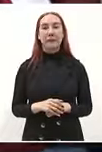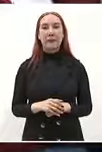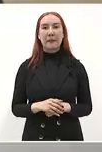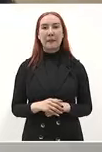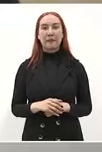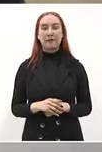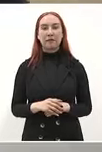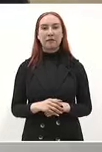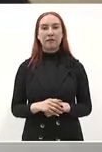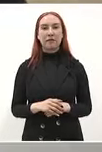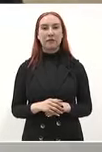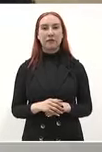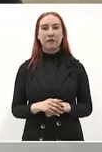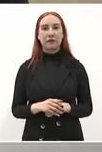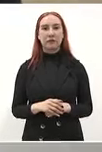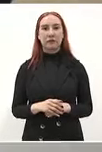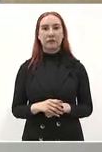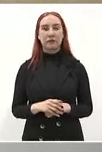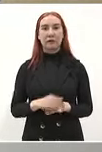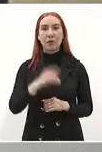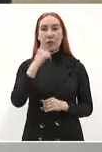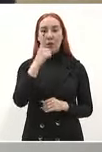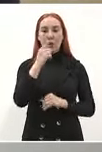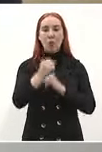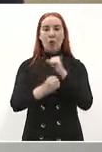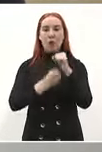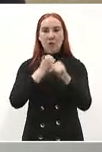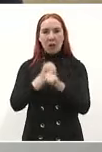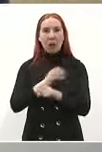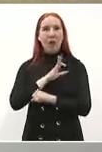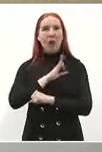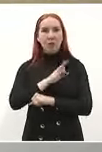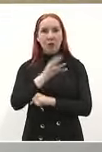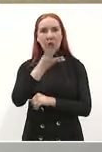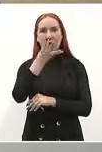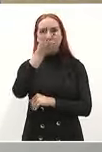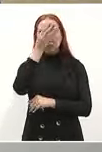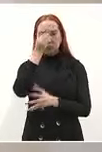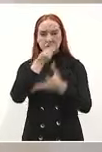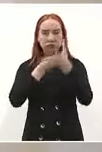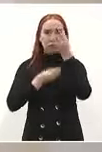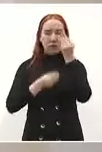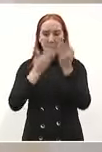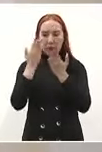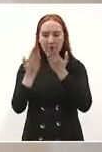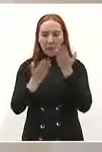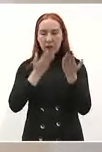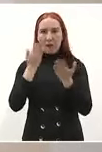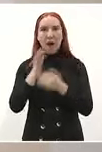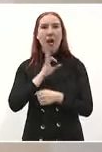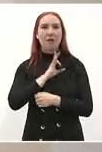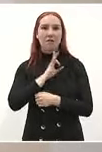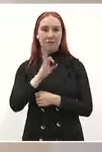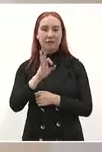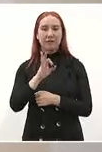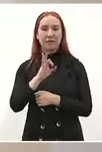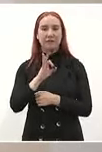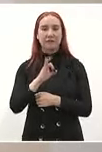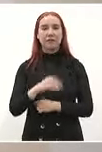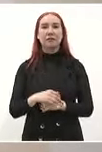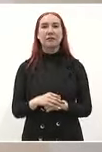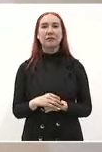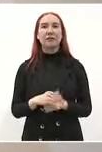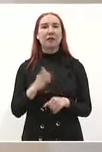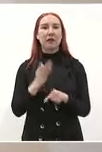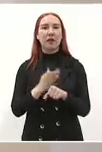tiene para estarse capacitando este programa ya llega a cerca